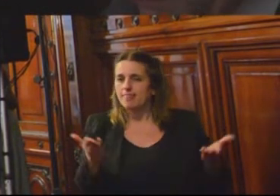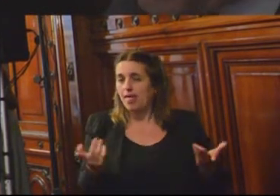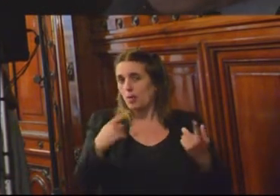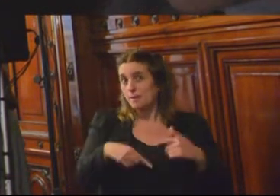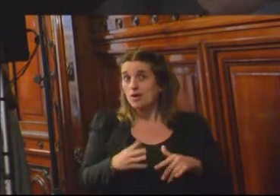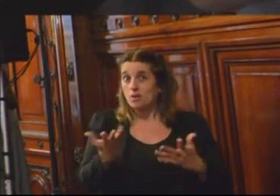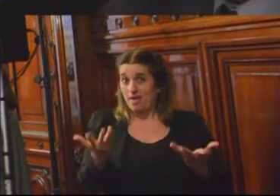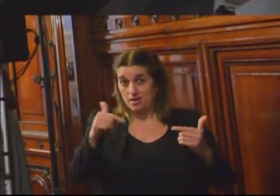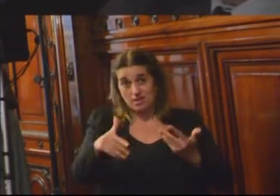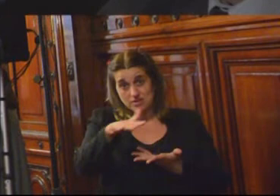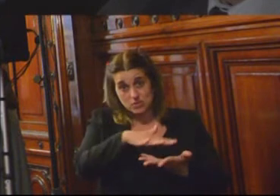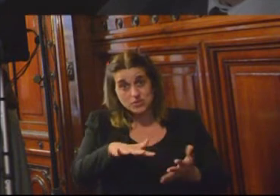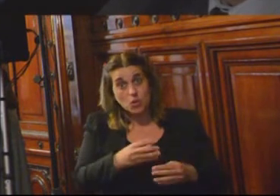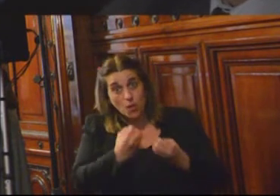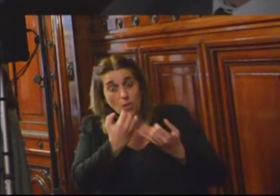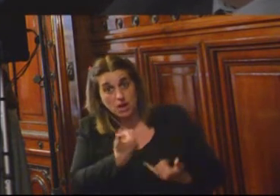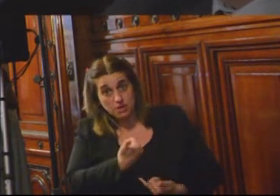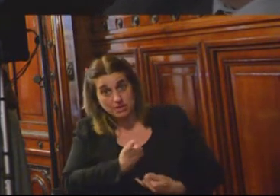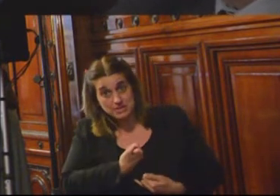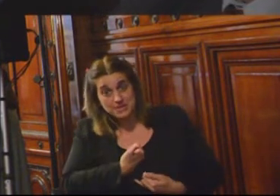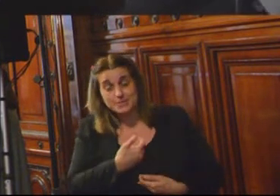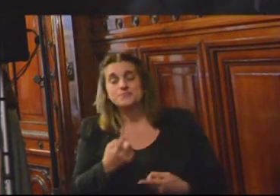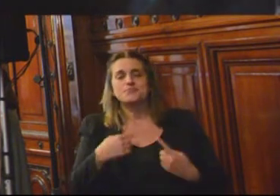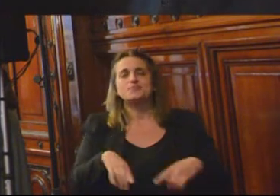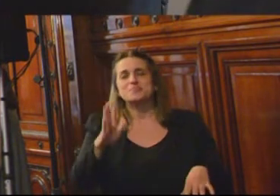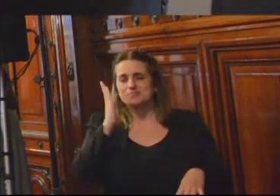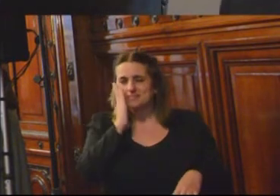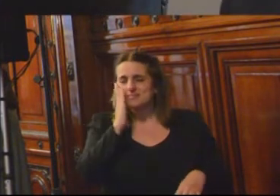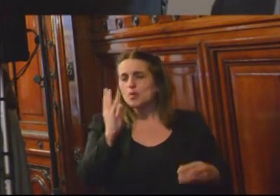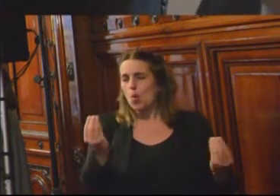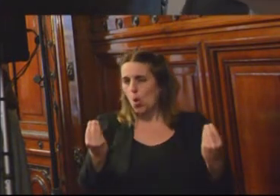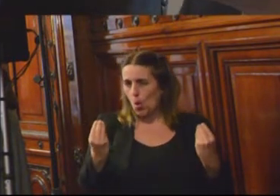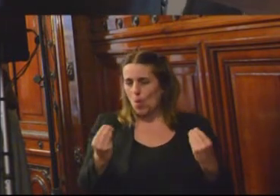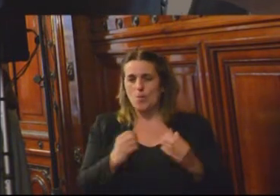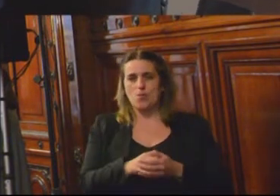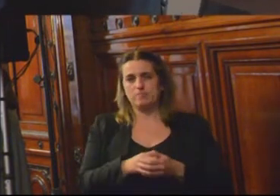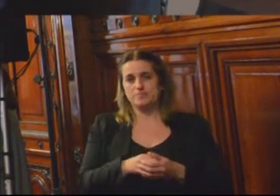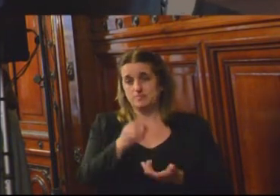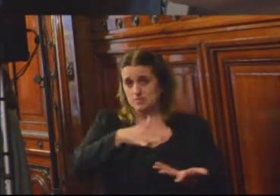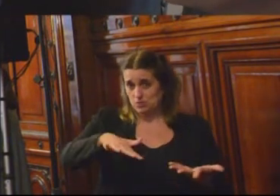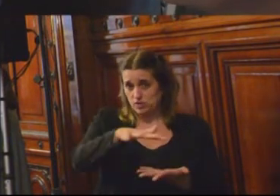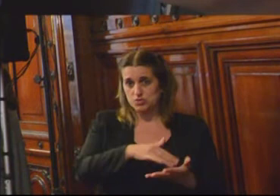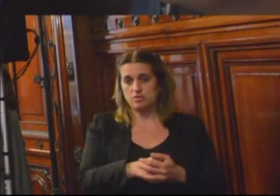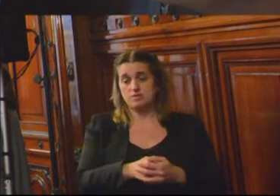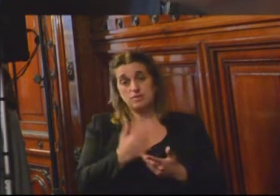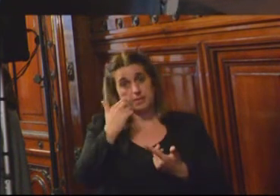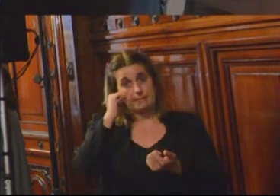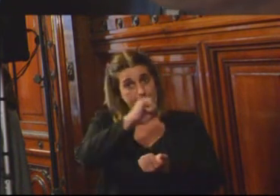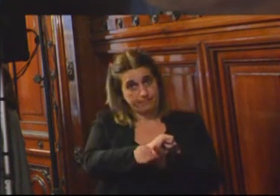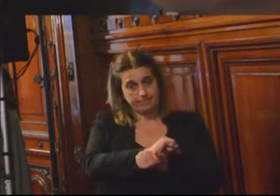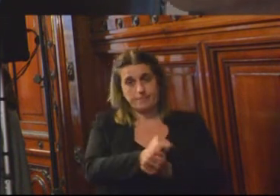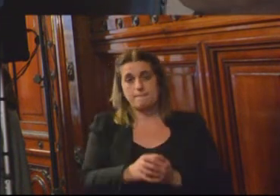más en este caso, recibir buenas noticias. Sabemos cómo es la situación penitenciaria